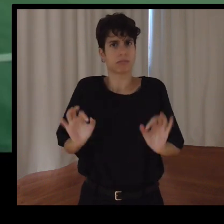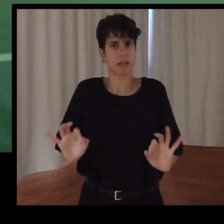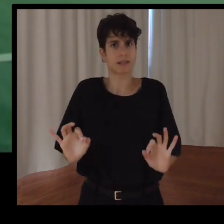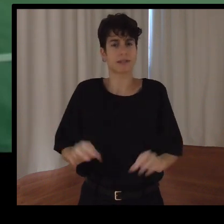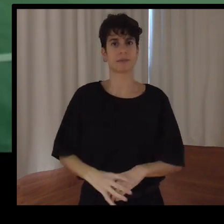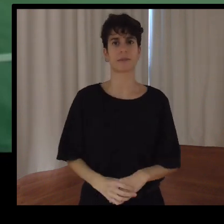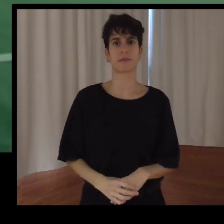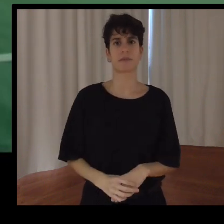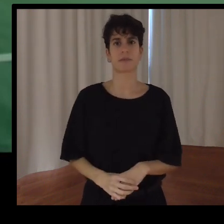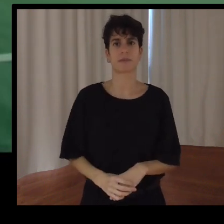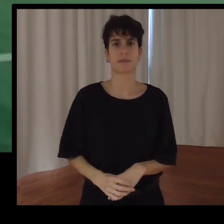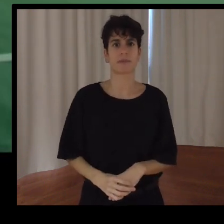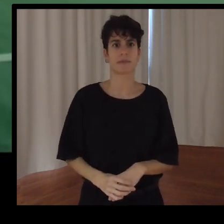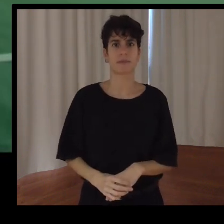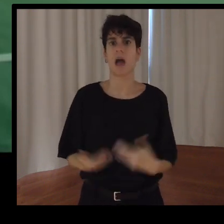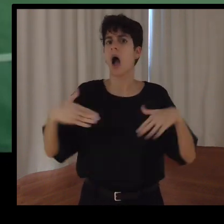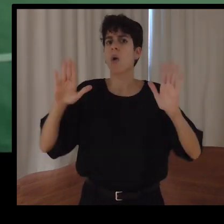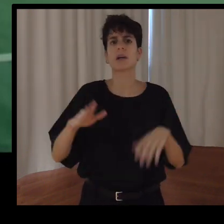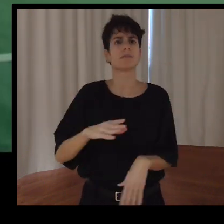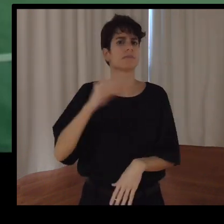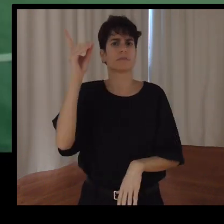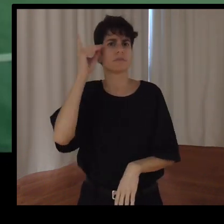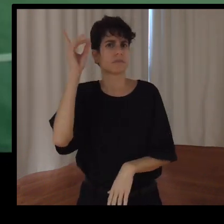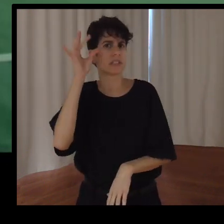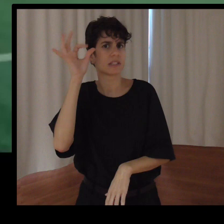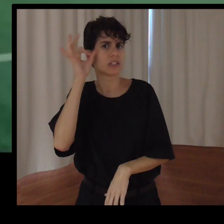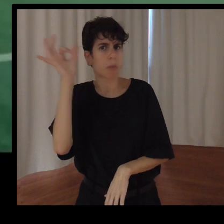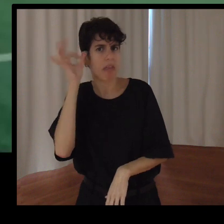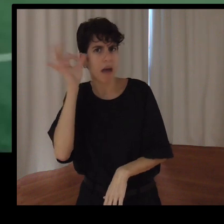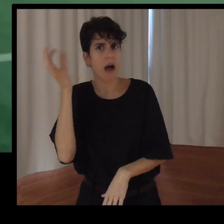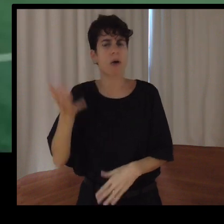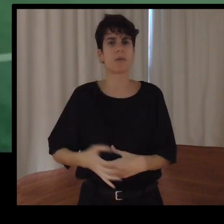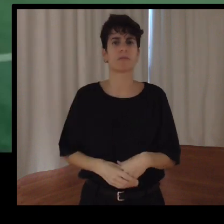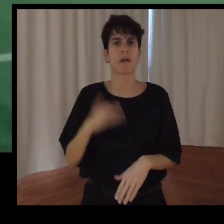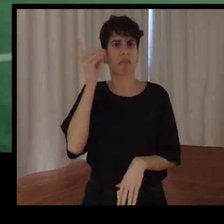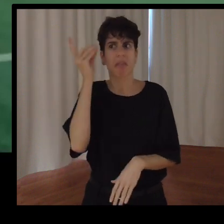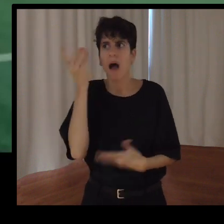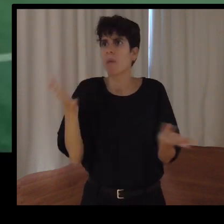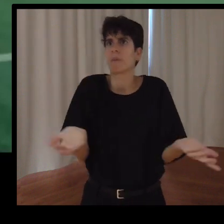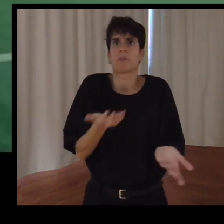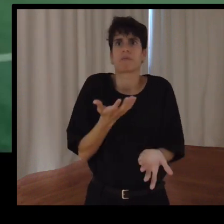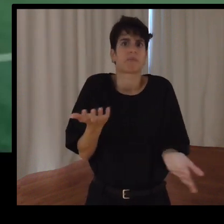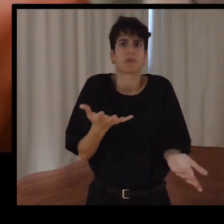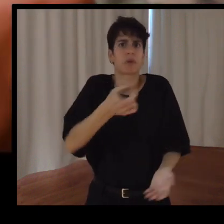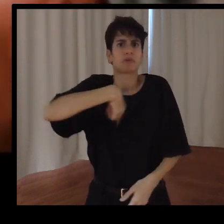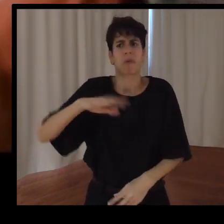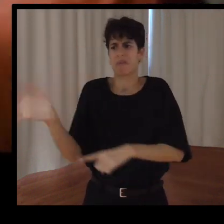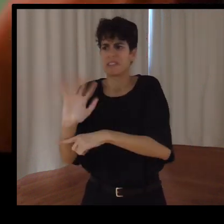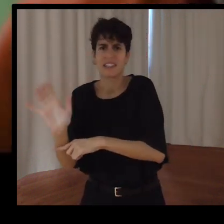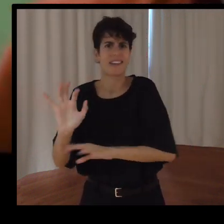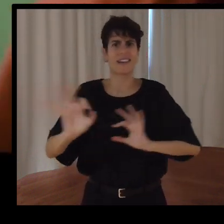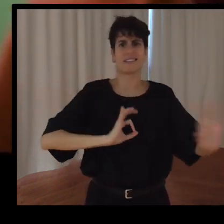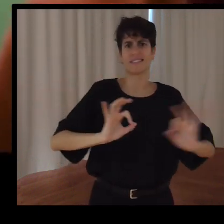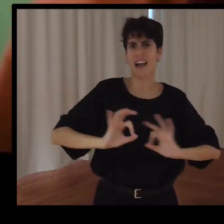a que tengamos íntimos de dado, a veces nos vamos... ¿Eh? Al cine, al teatro, lo que haga